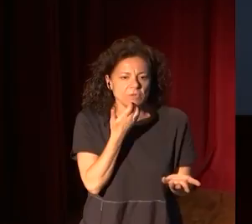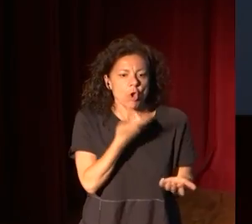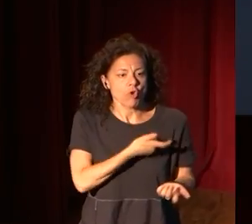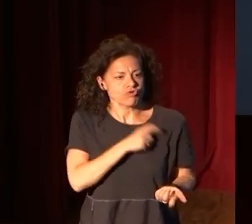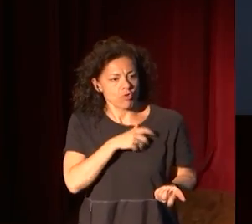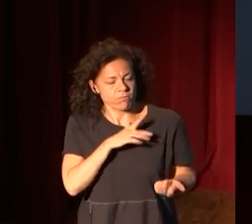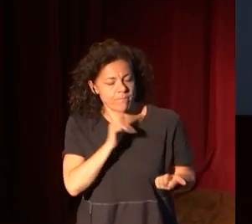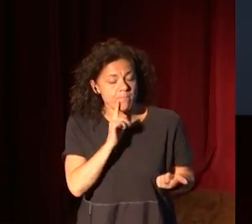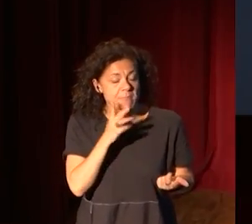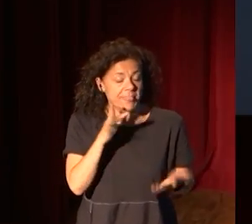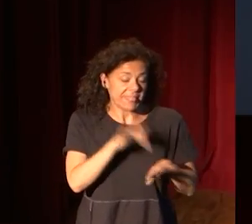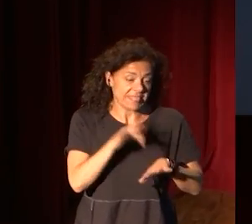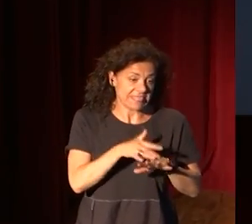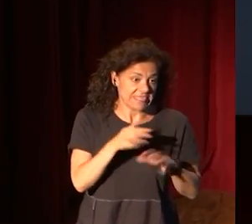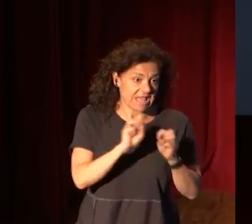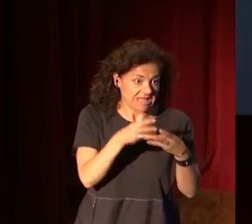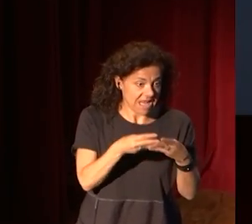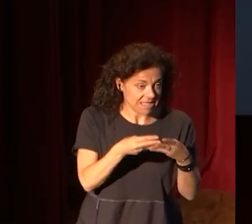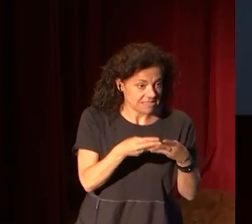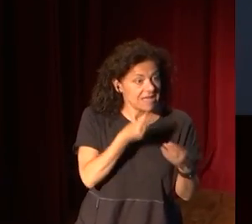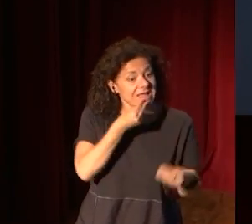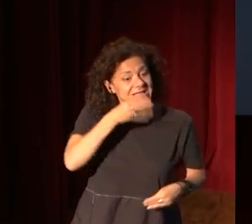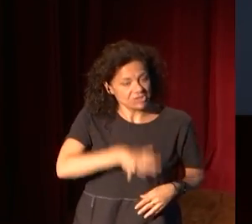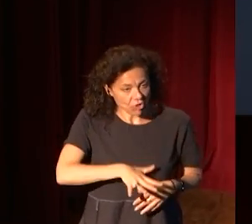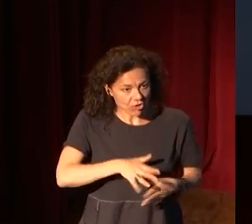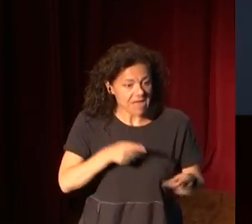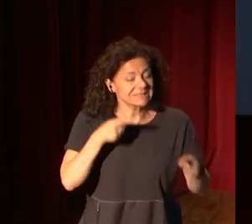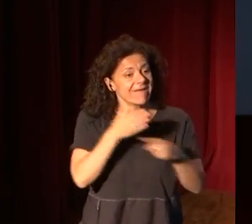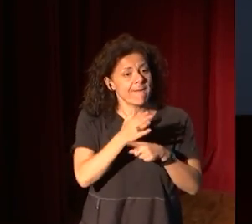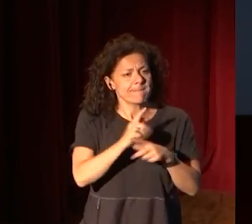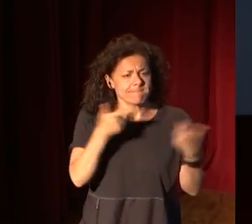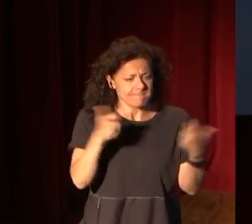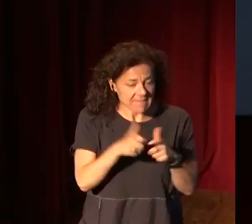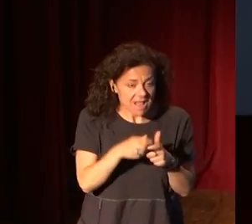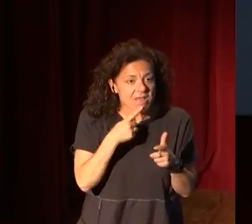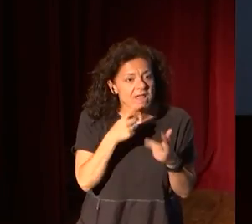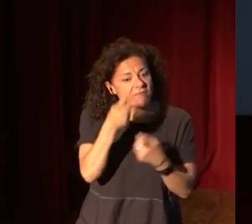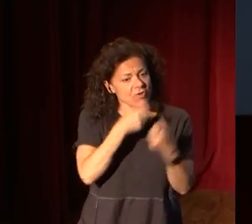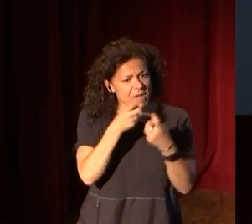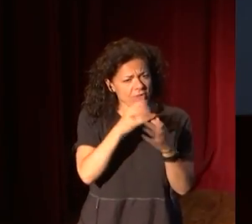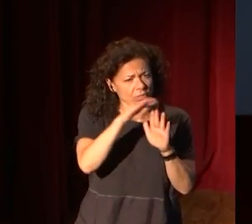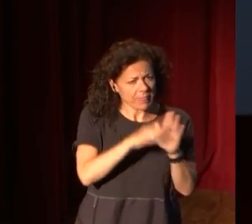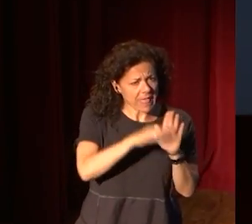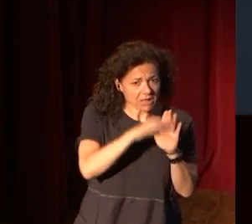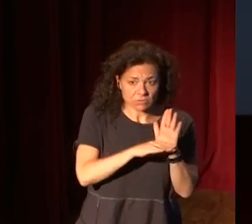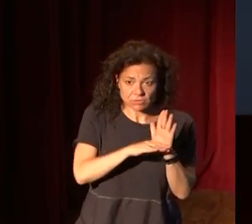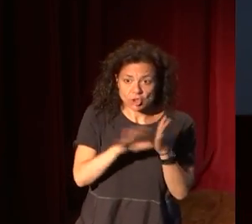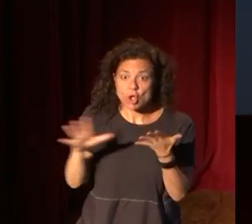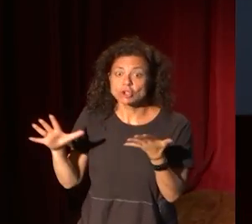digitales, storytelling, transmedia, minería de datos, todos estos